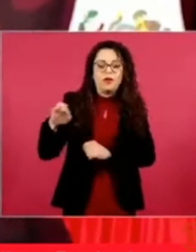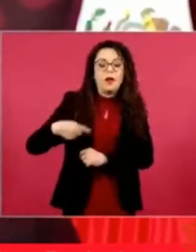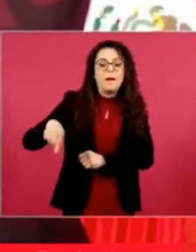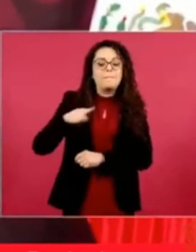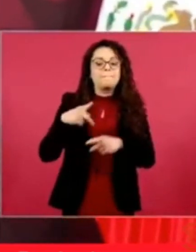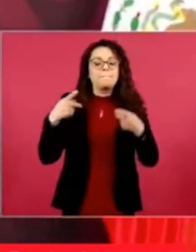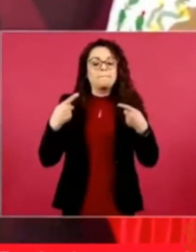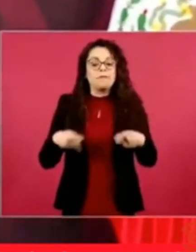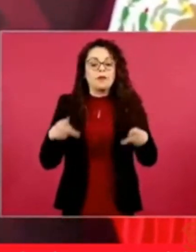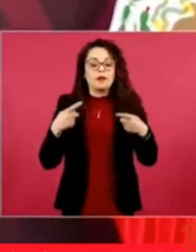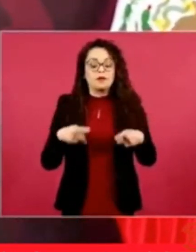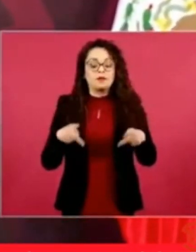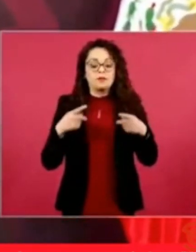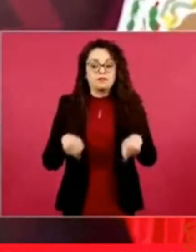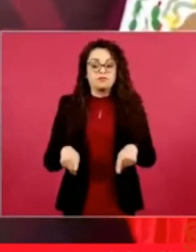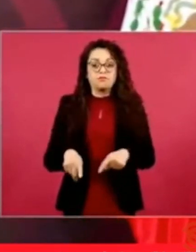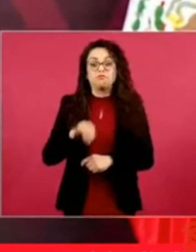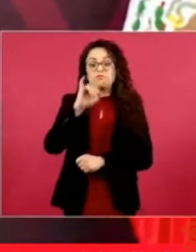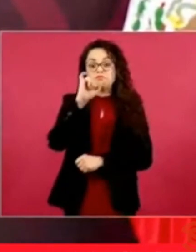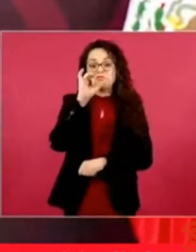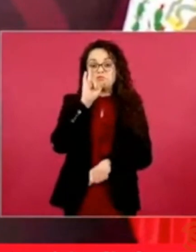está a favor de la transformación